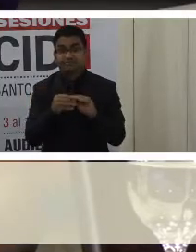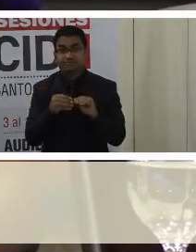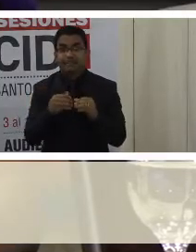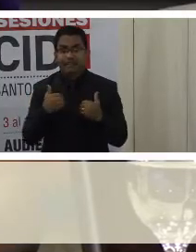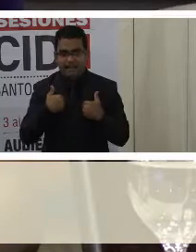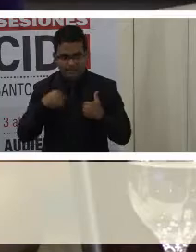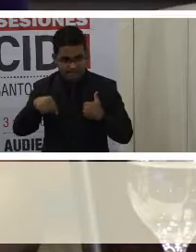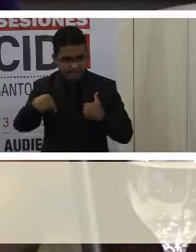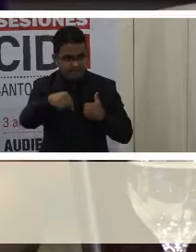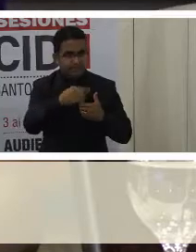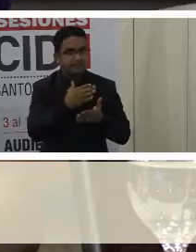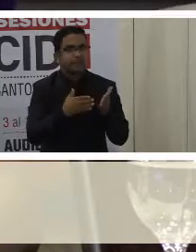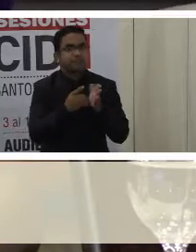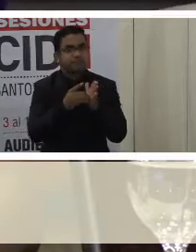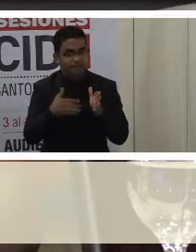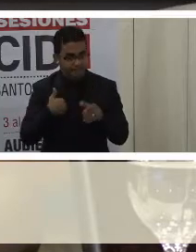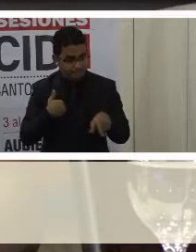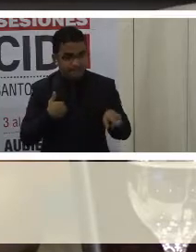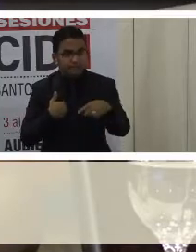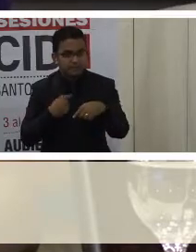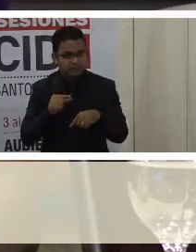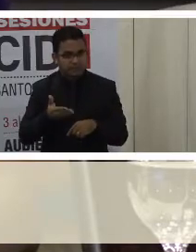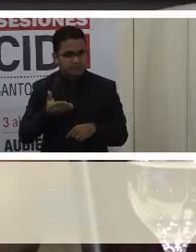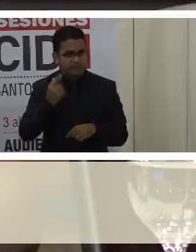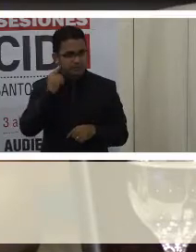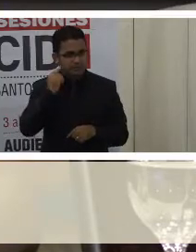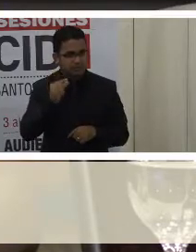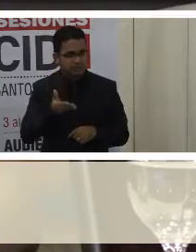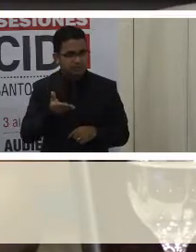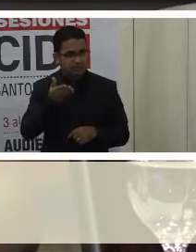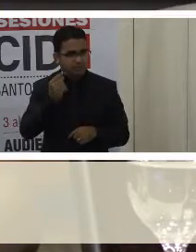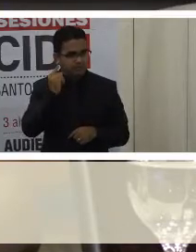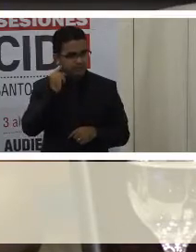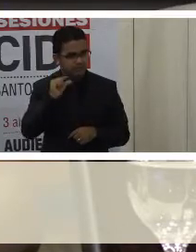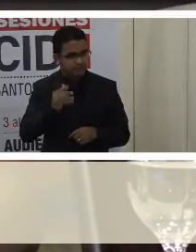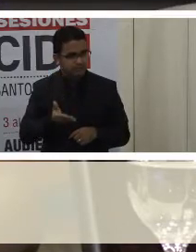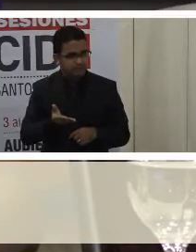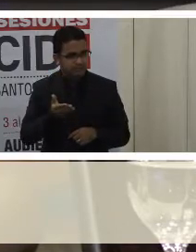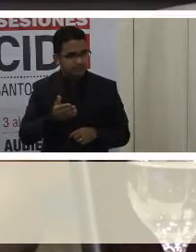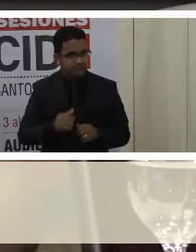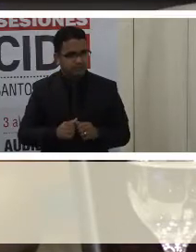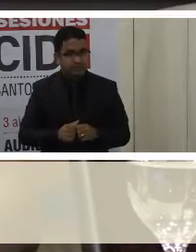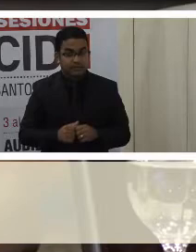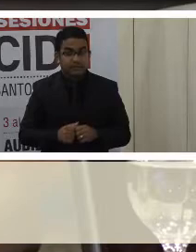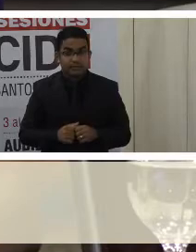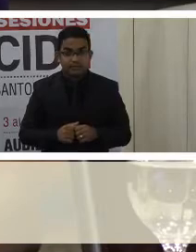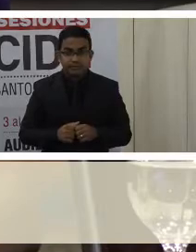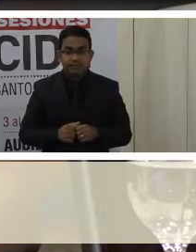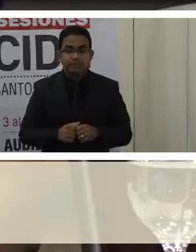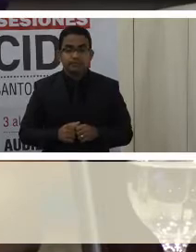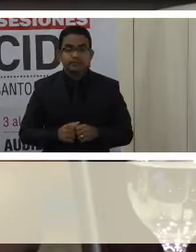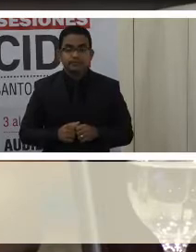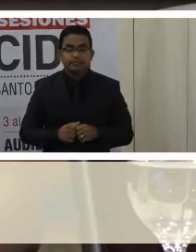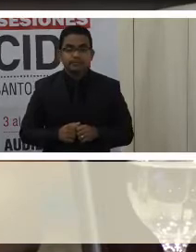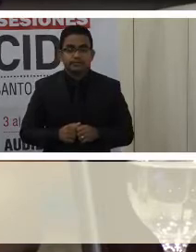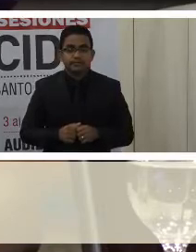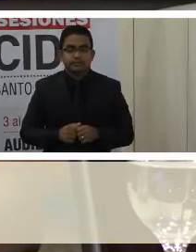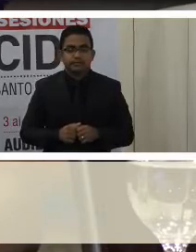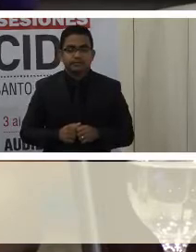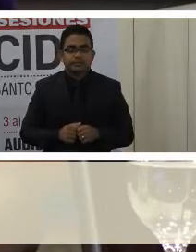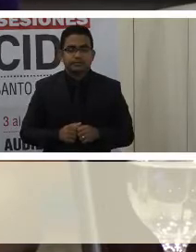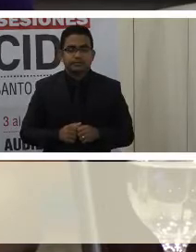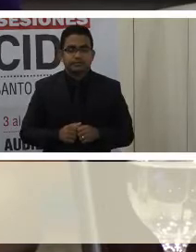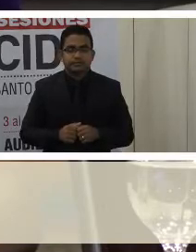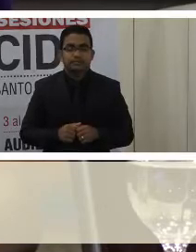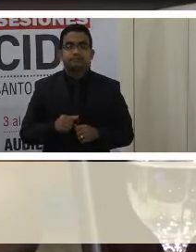menos una discapacidad, siendo un total de 1.454.845 personas. Esto frente a la pregunta de